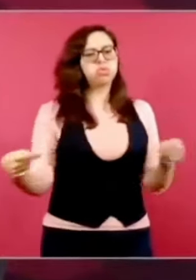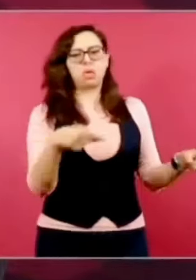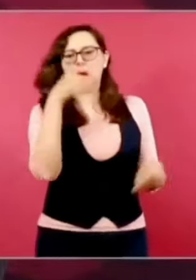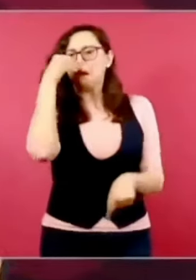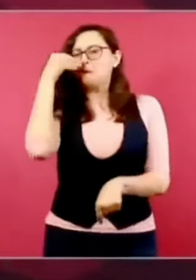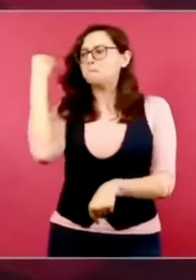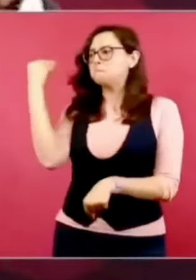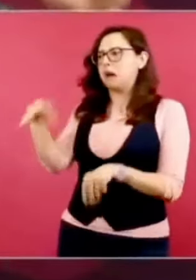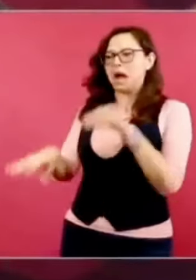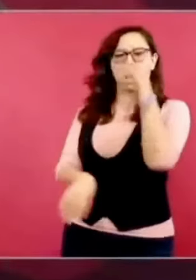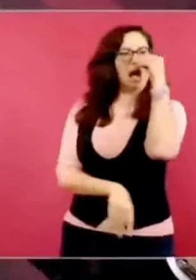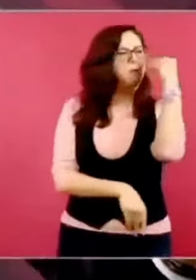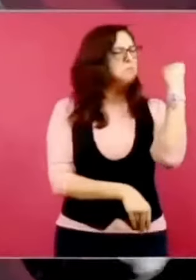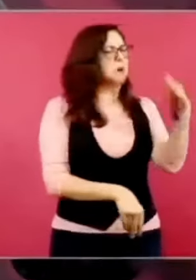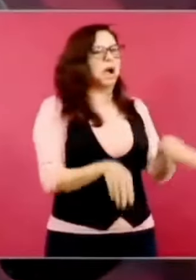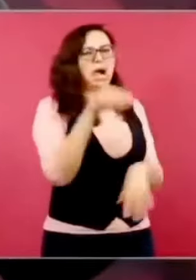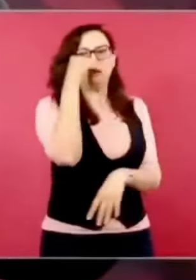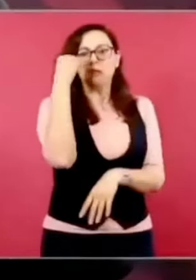pero